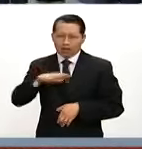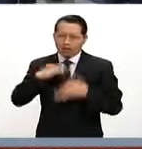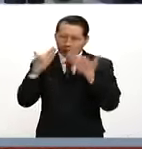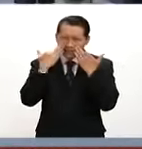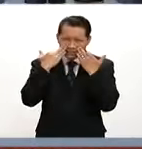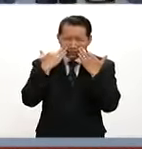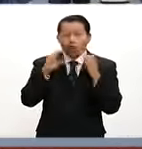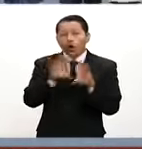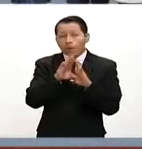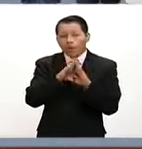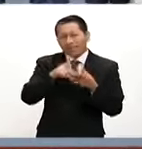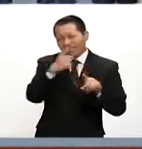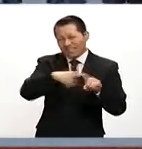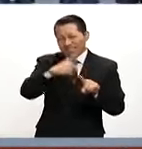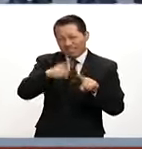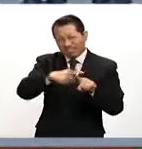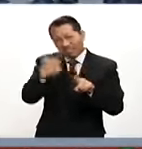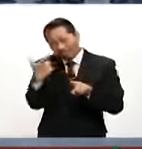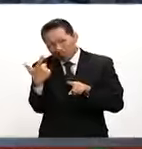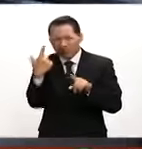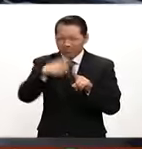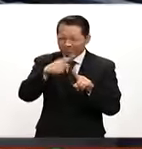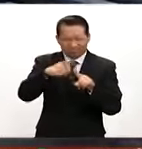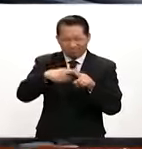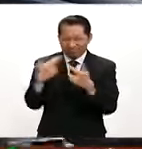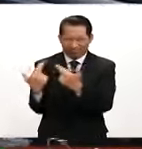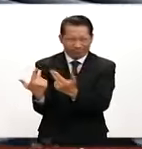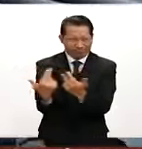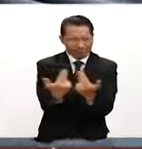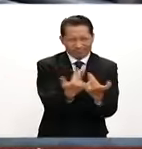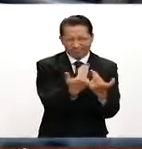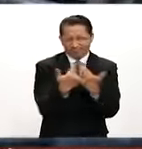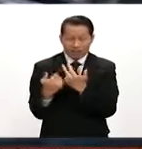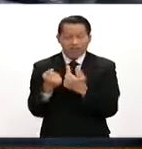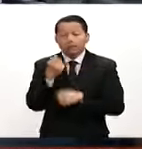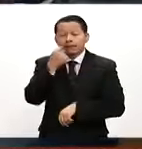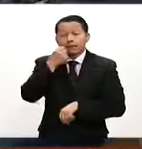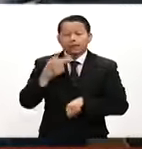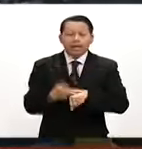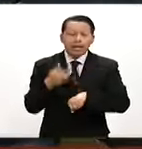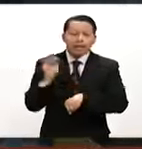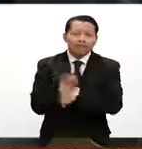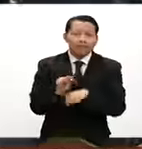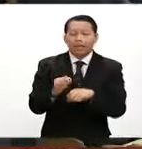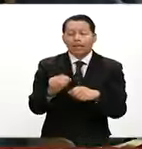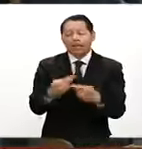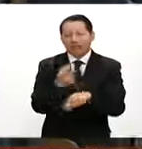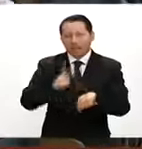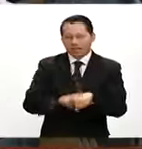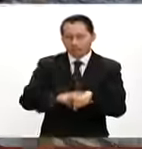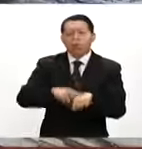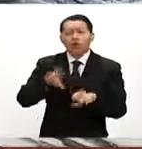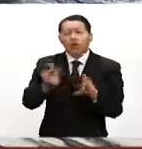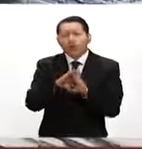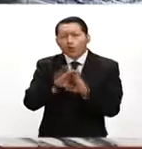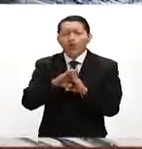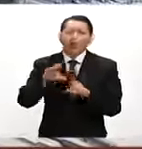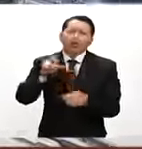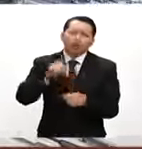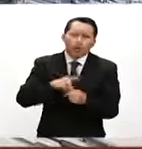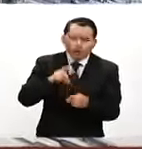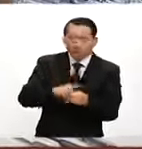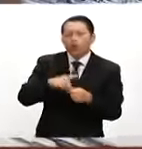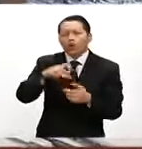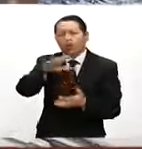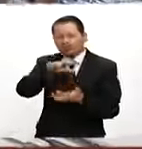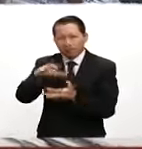884 proyectiles de diversos calibres, que la Secretaría de la Defensa Nacional ha obtenido mediante donaciones, decomisos y la